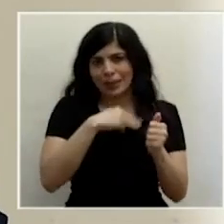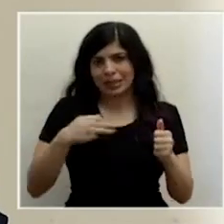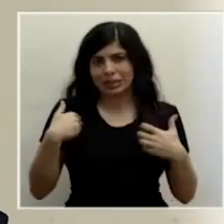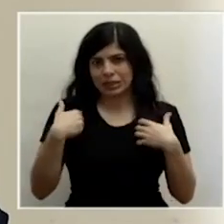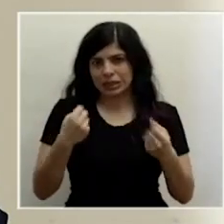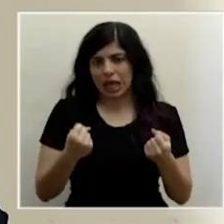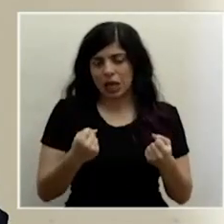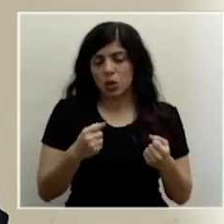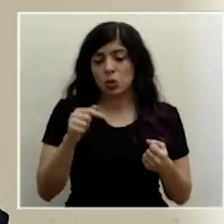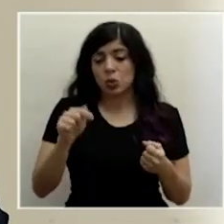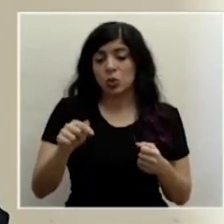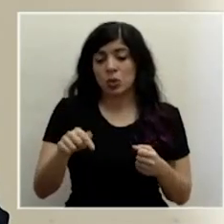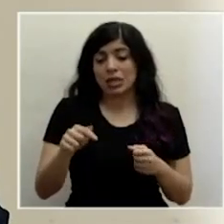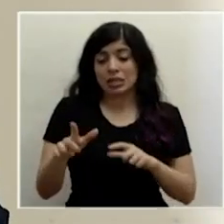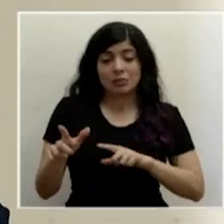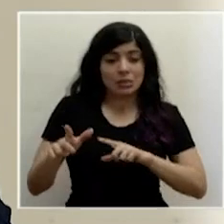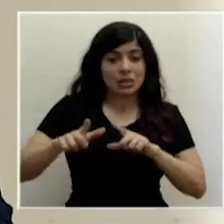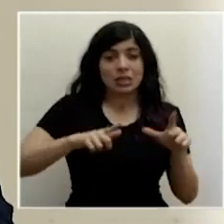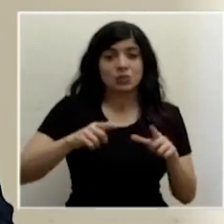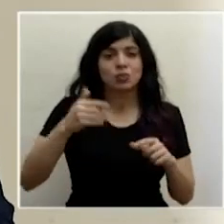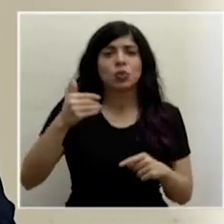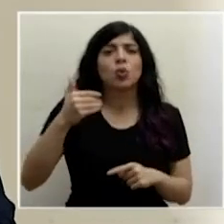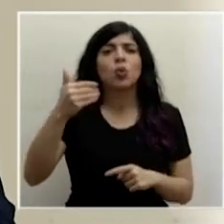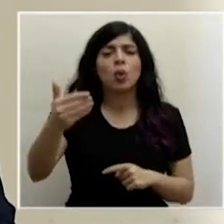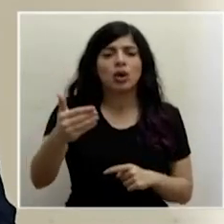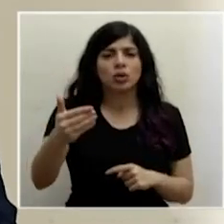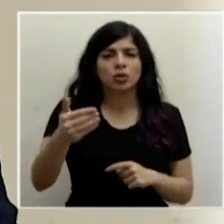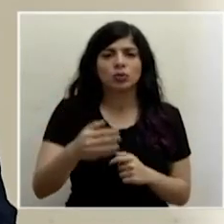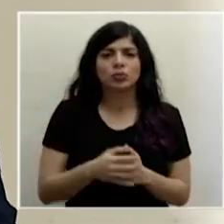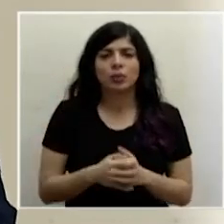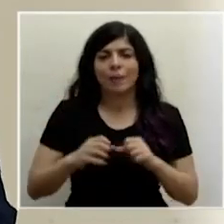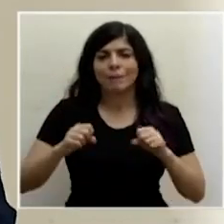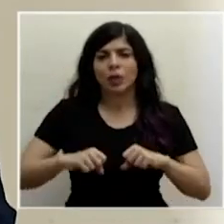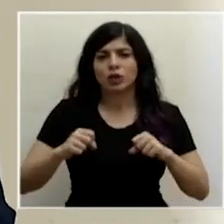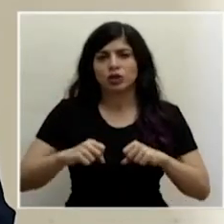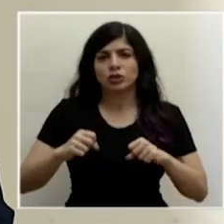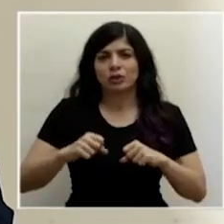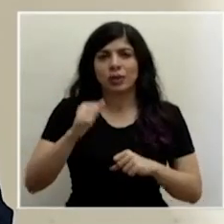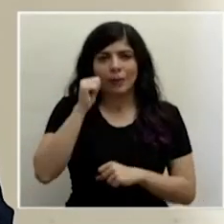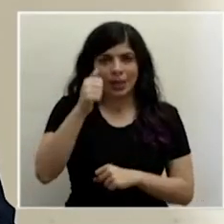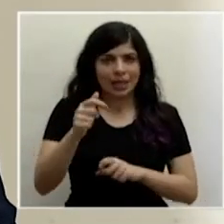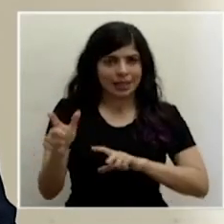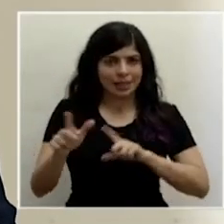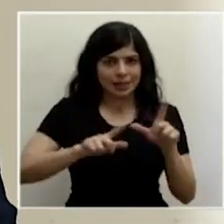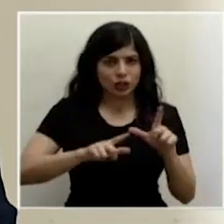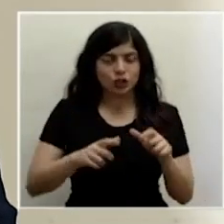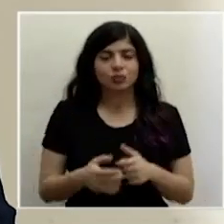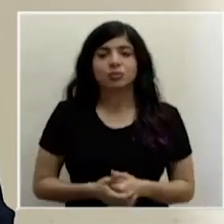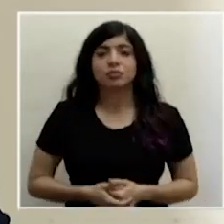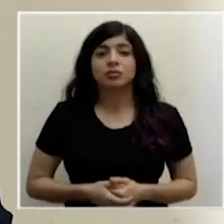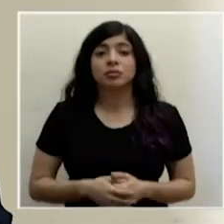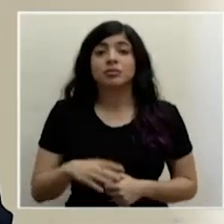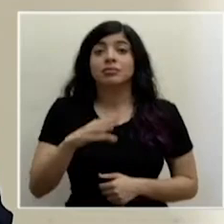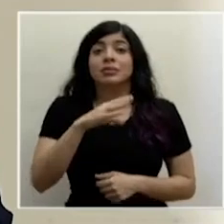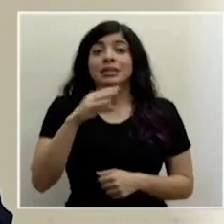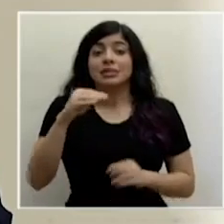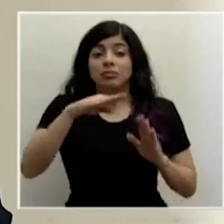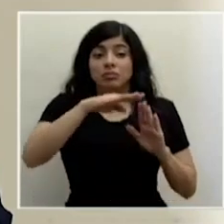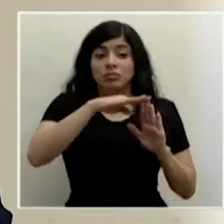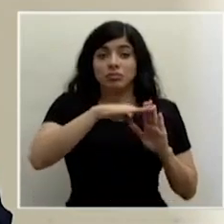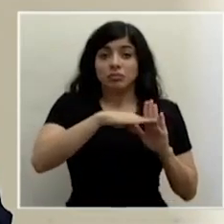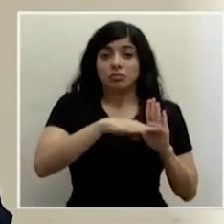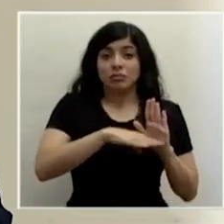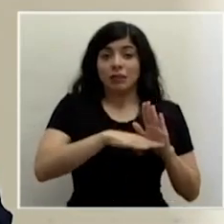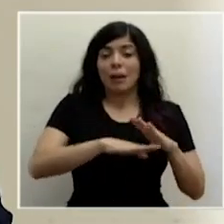tendremos finiquitado posiblemente el día de mañana. Y las disposiciones